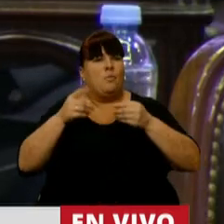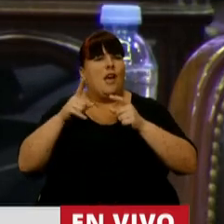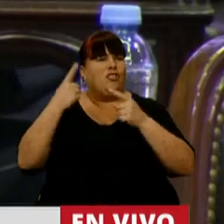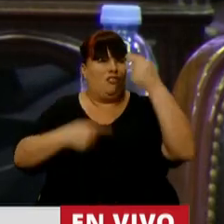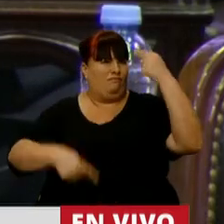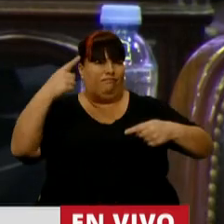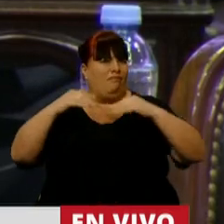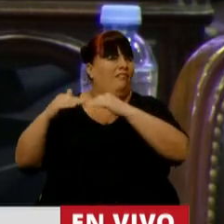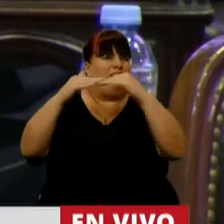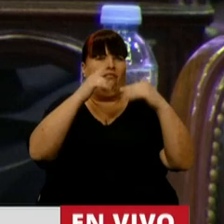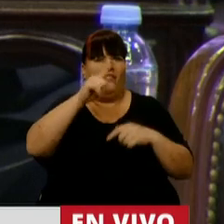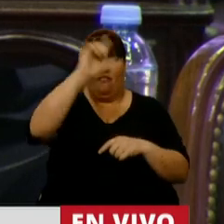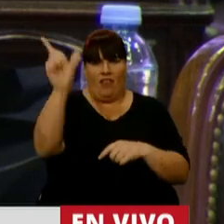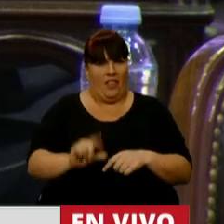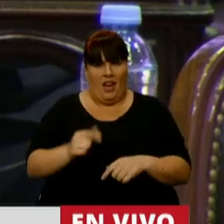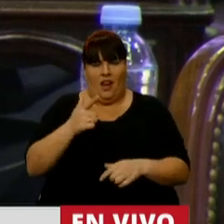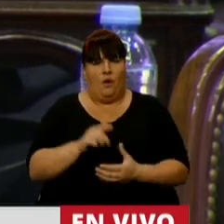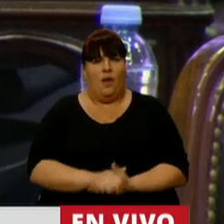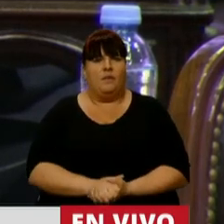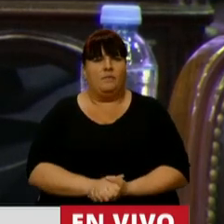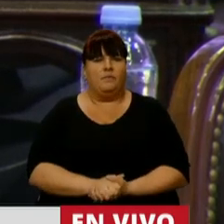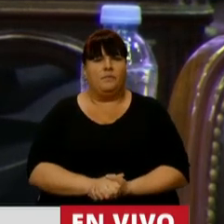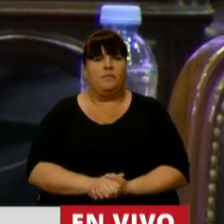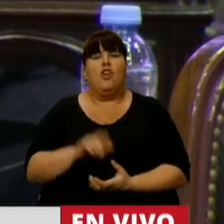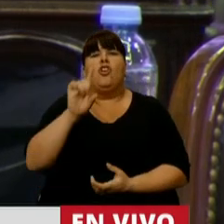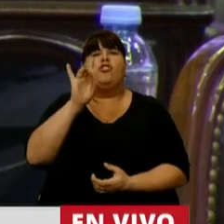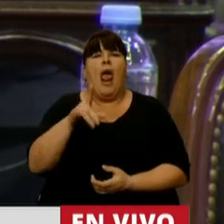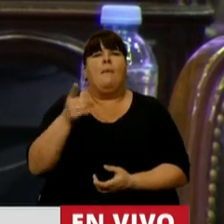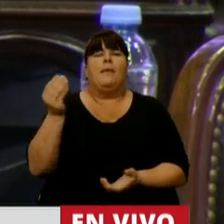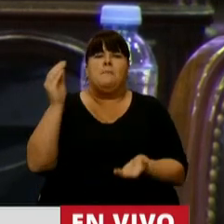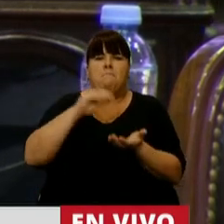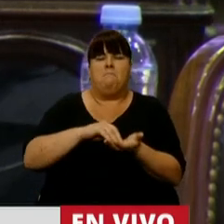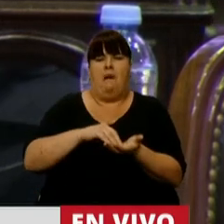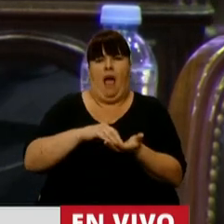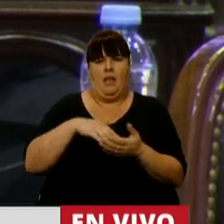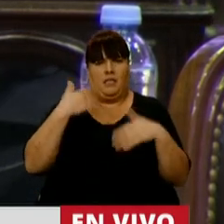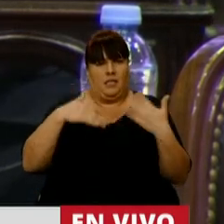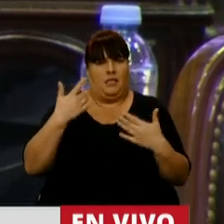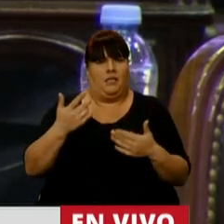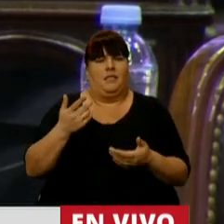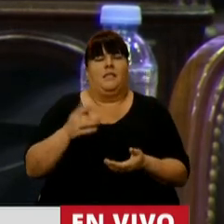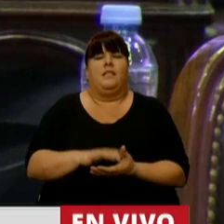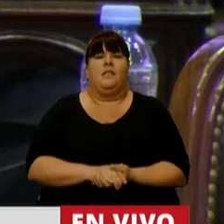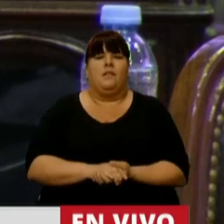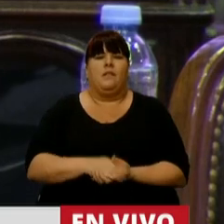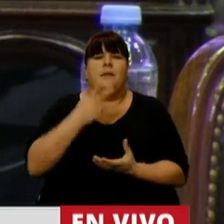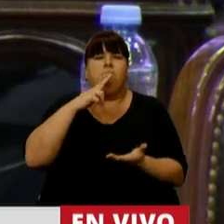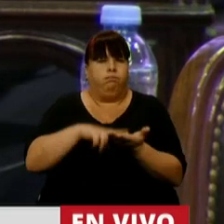equitativo, no es federal. No sólo que vuelva a aumentar muy fuertemente la presión